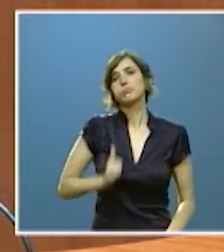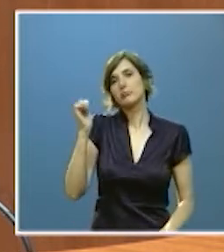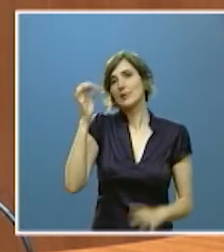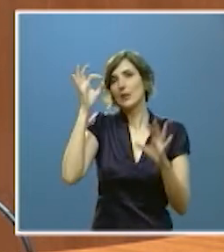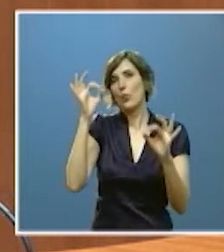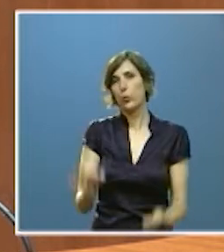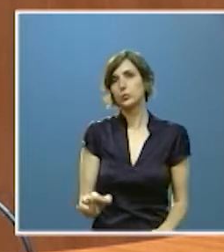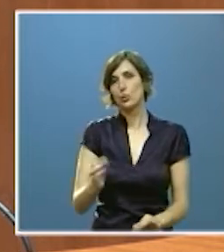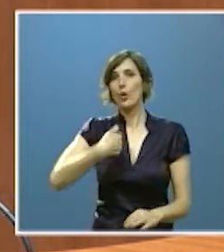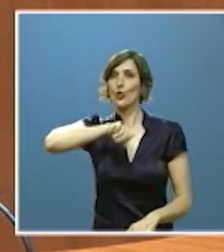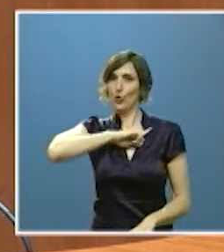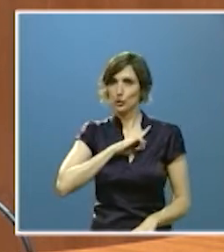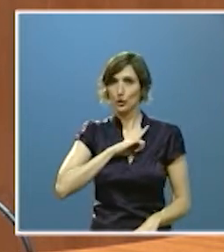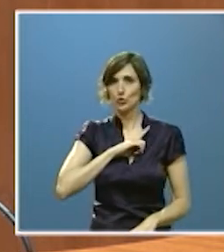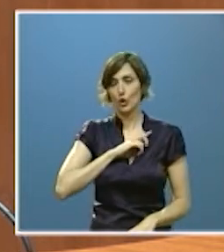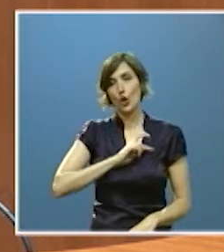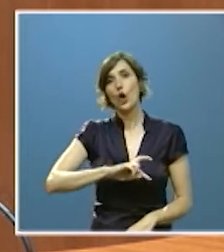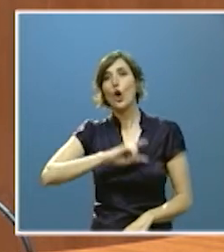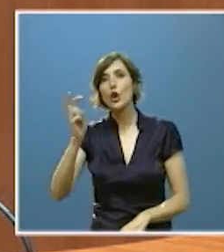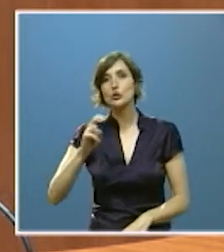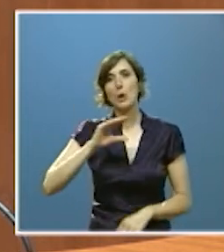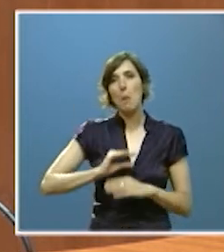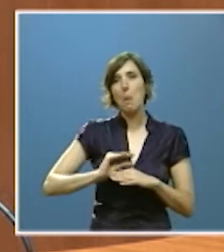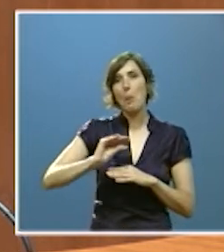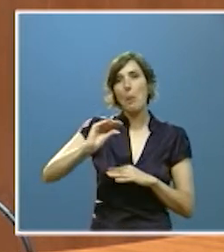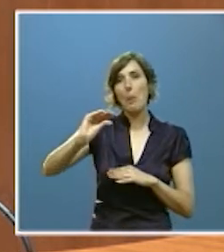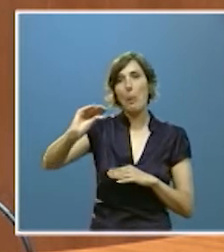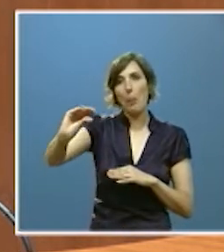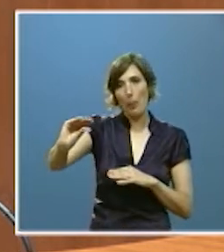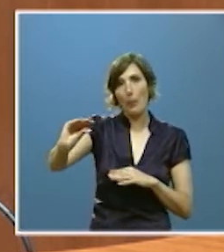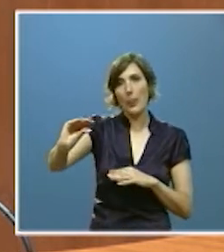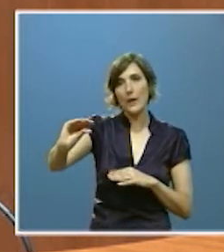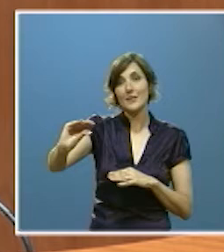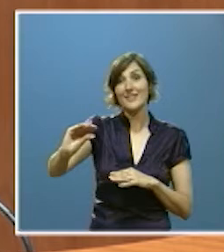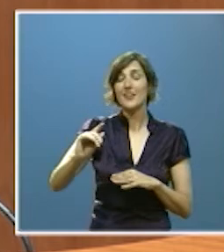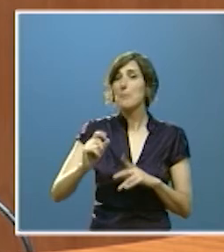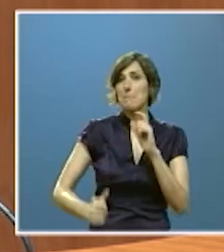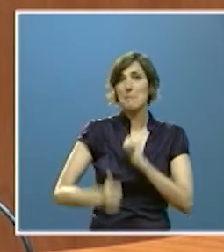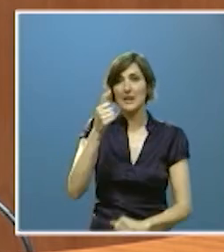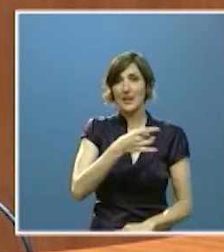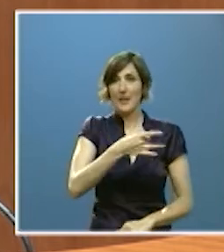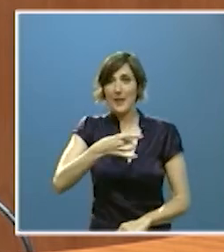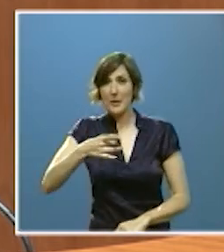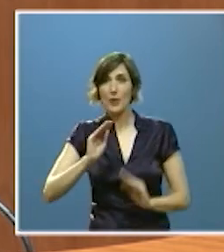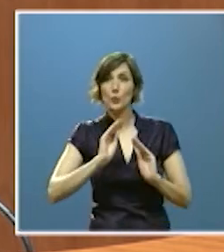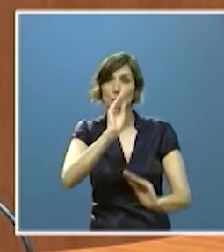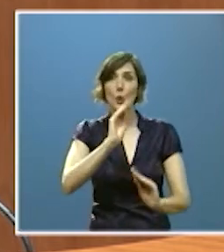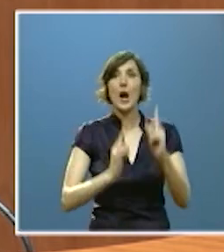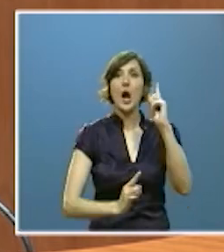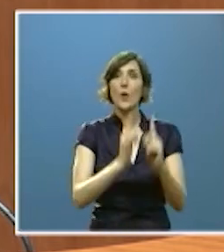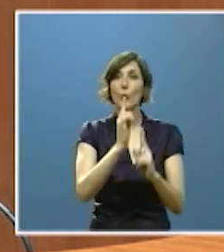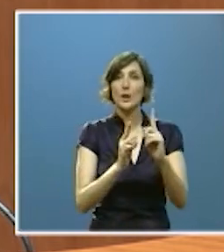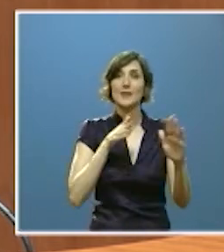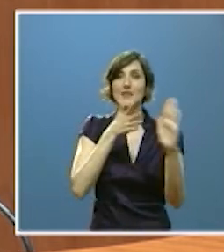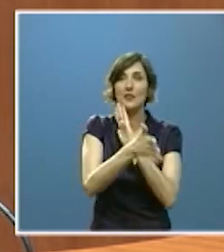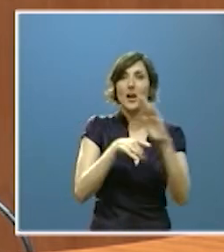nos incluyen a nosotros y otras infrafinanciadas y que el mayor endeudamiento de algunas se deba no a una